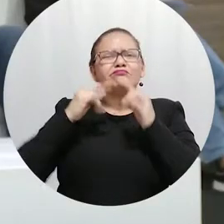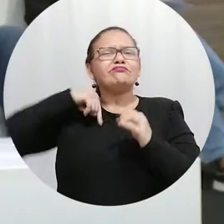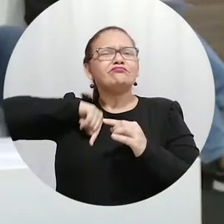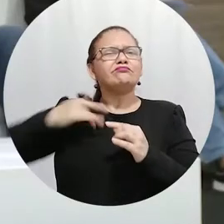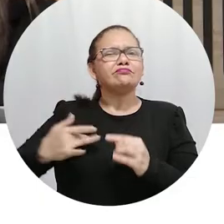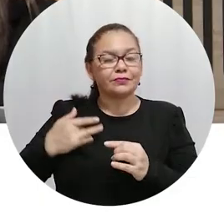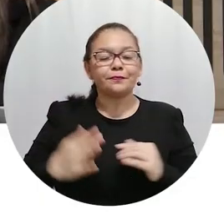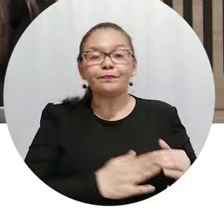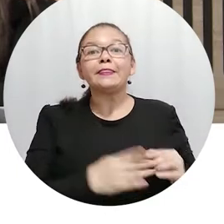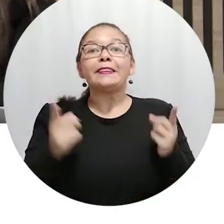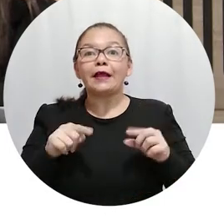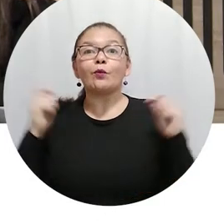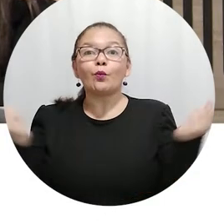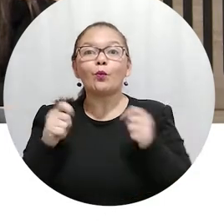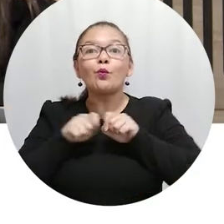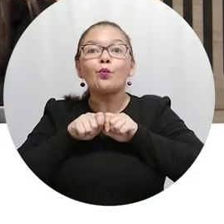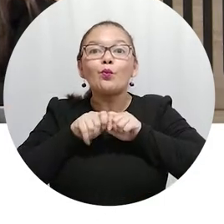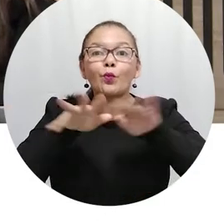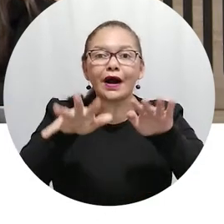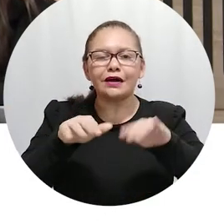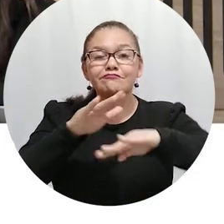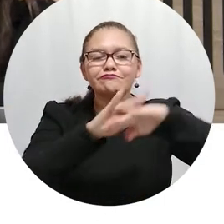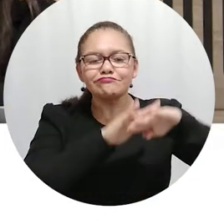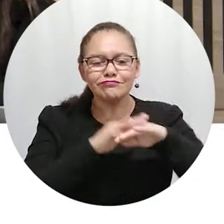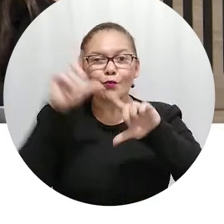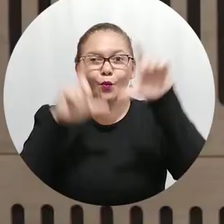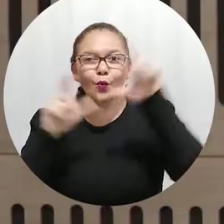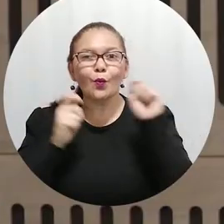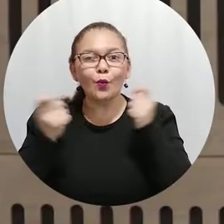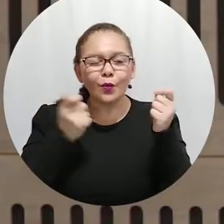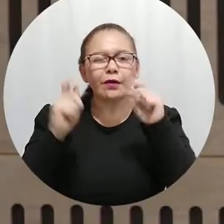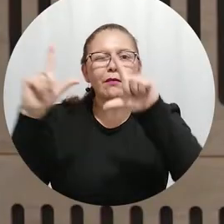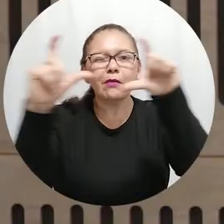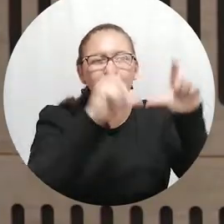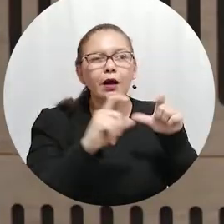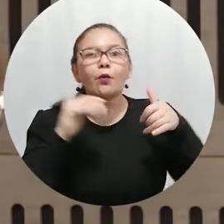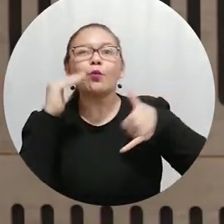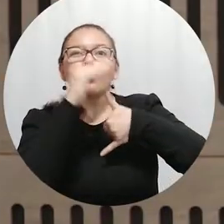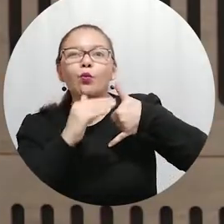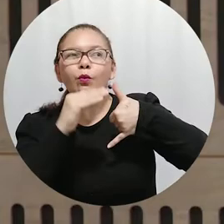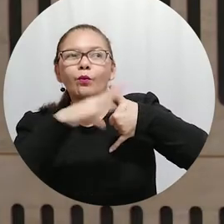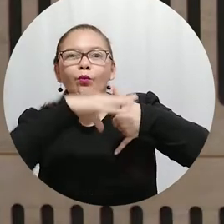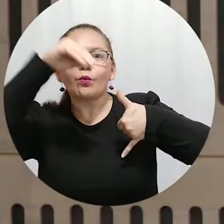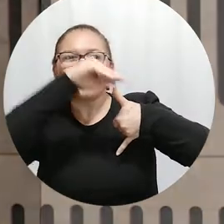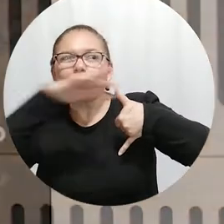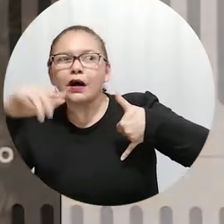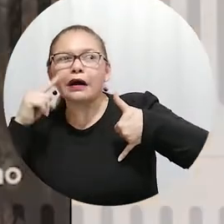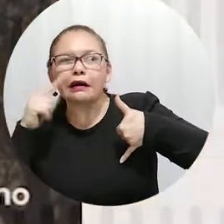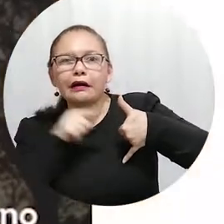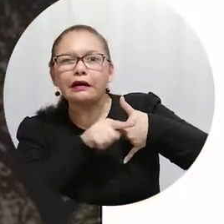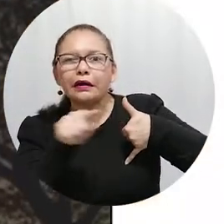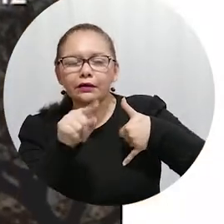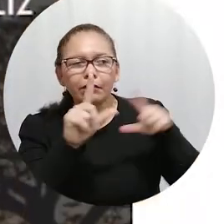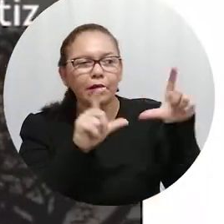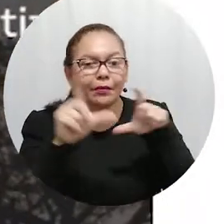se hizo el lanzamiento del concurso de fotografía Conectarte Unimagdalena, territorio digital multisensorial, en el que se realizó un homenaje al